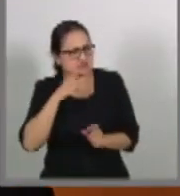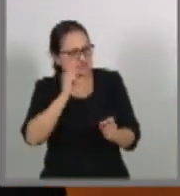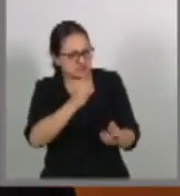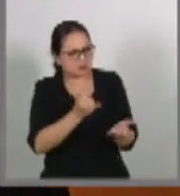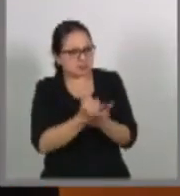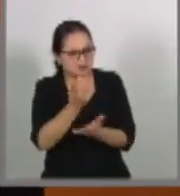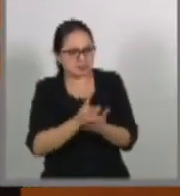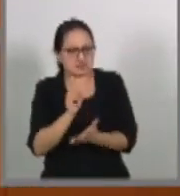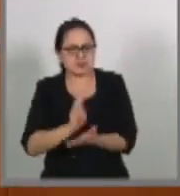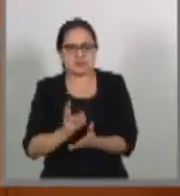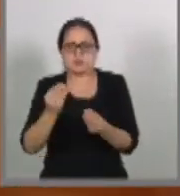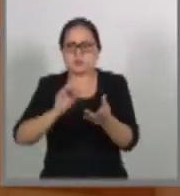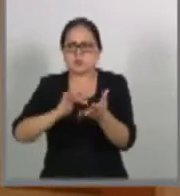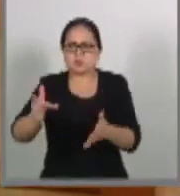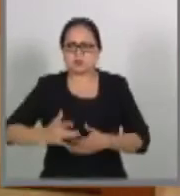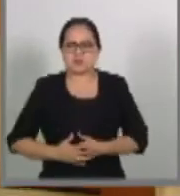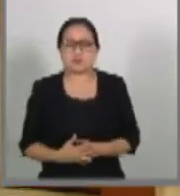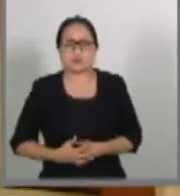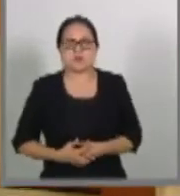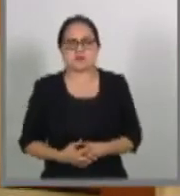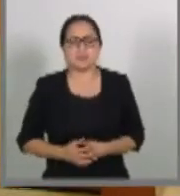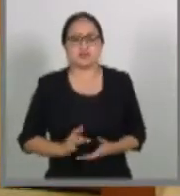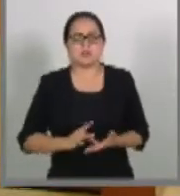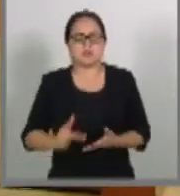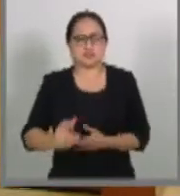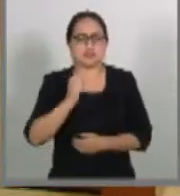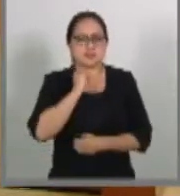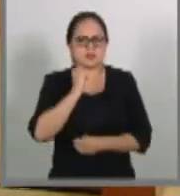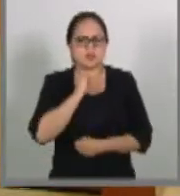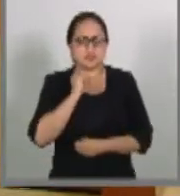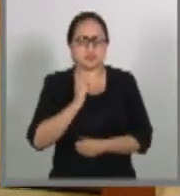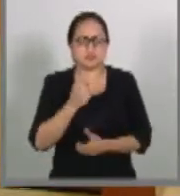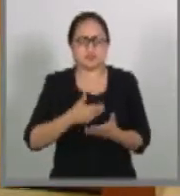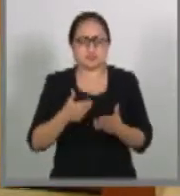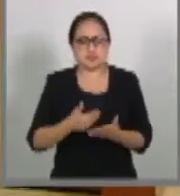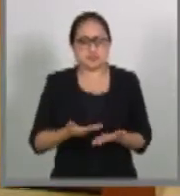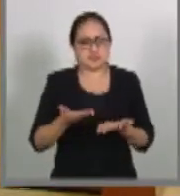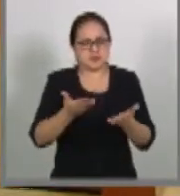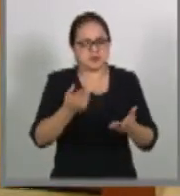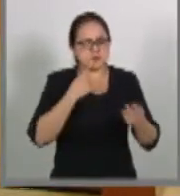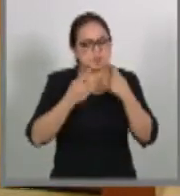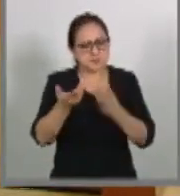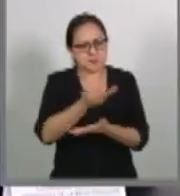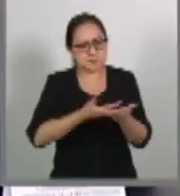ratificado. Muchas gracias. Gracias, senador. Está a discusión al no haber orado.